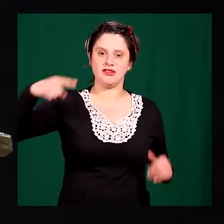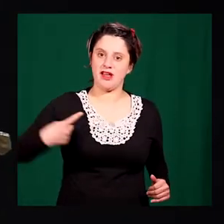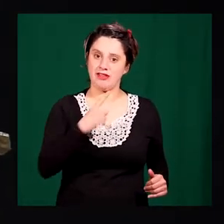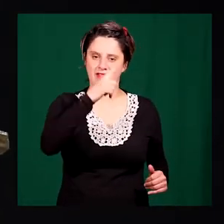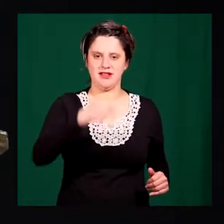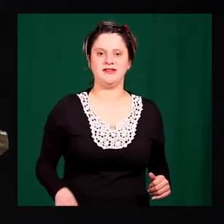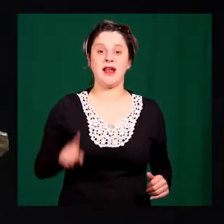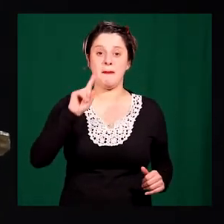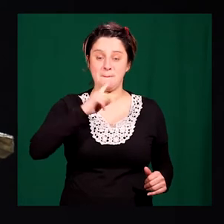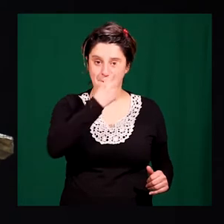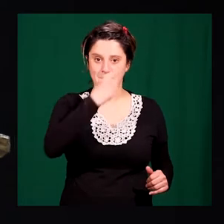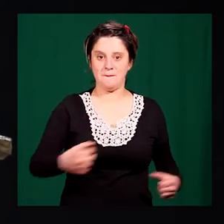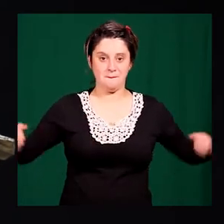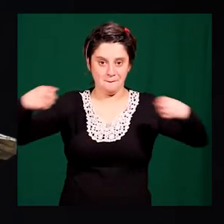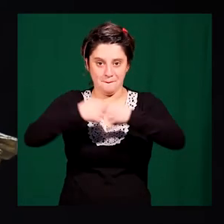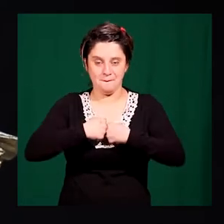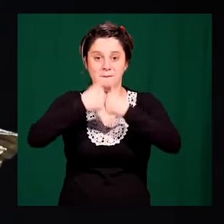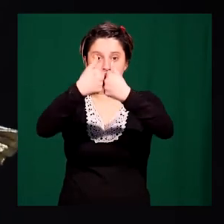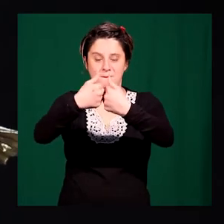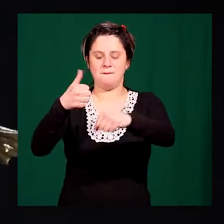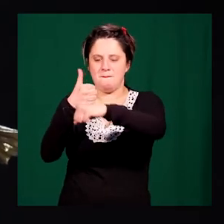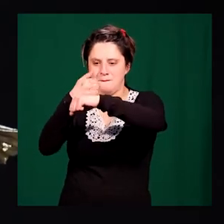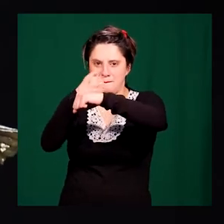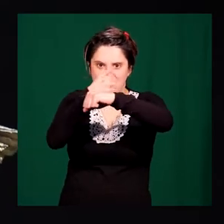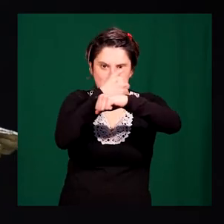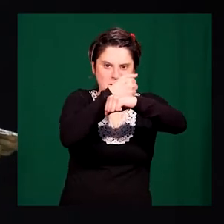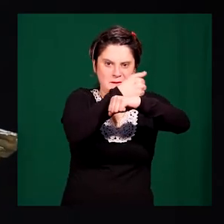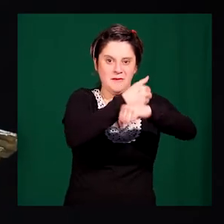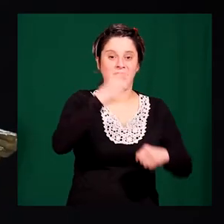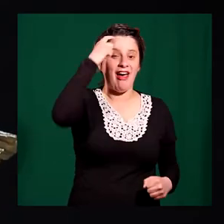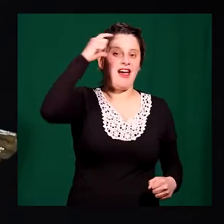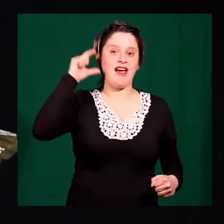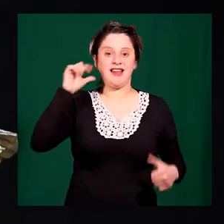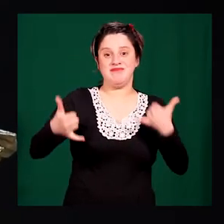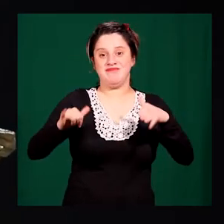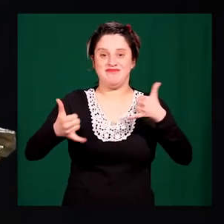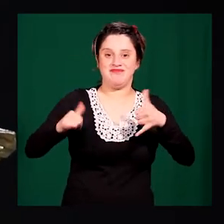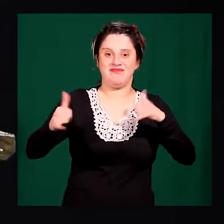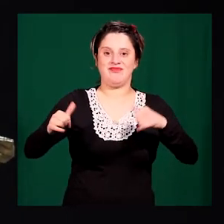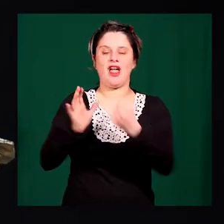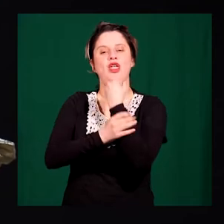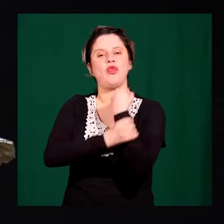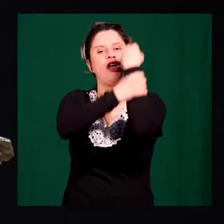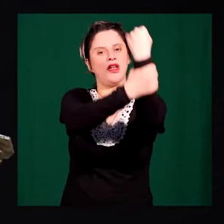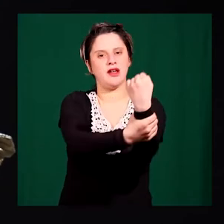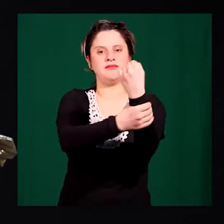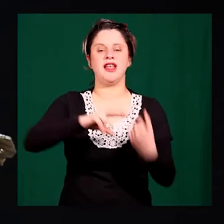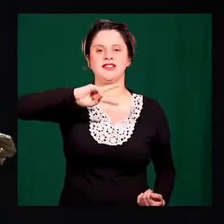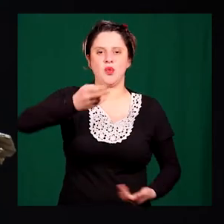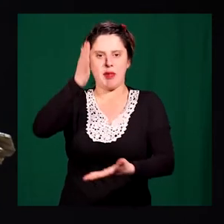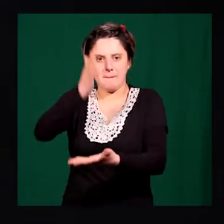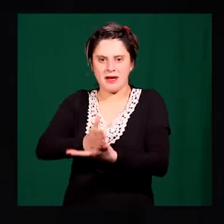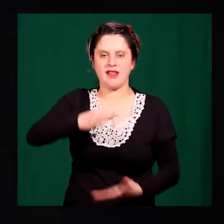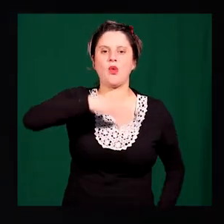puede ir acompañada de un títere de dedo como este, el cual, a través de la creación y el juego, nos ayudará a darle la segunda parte a nuestra